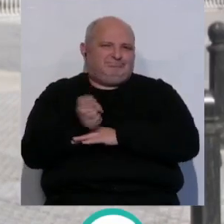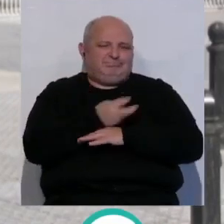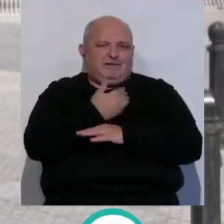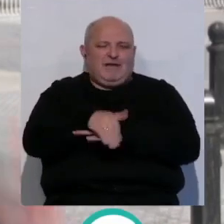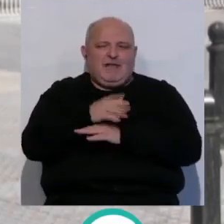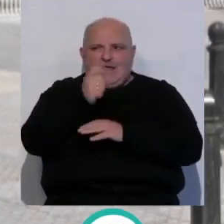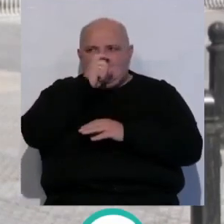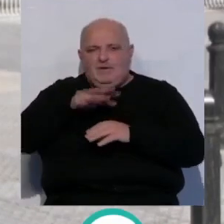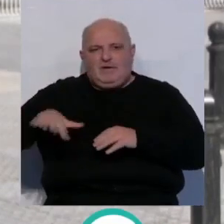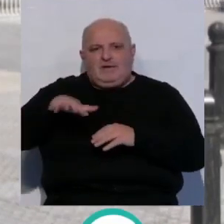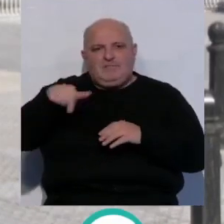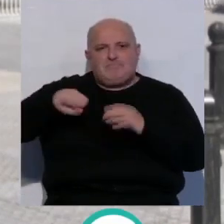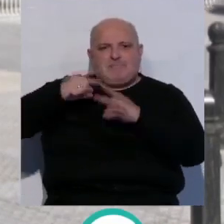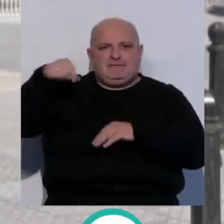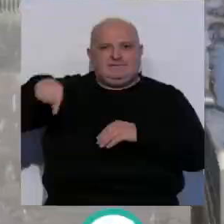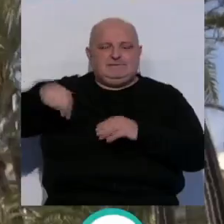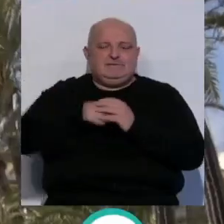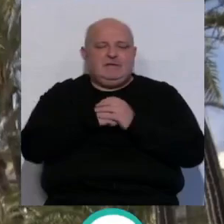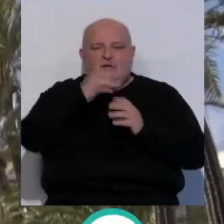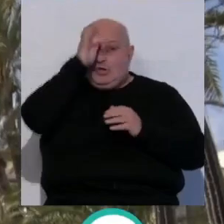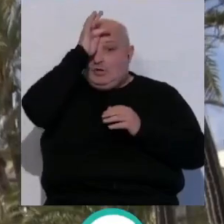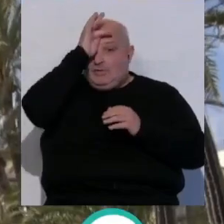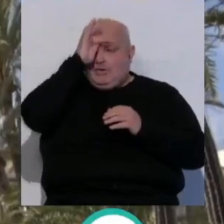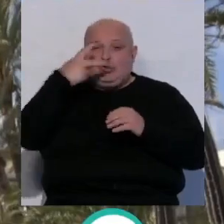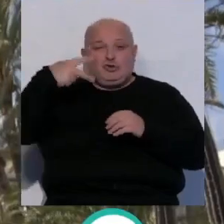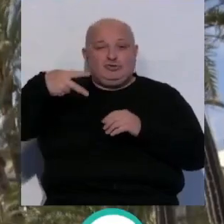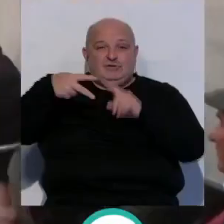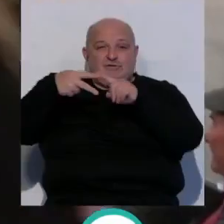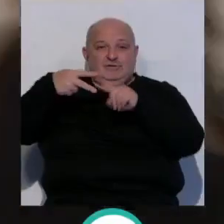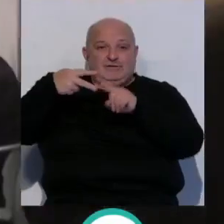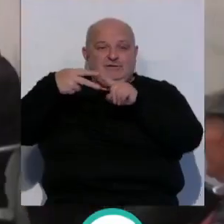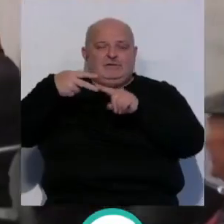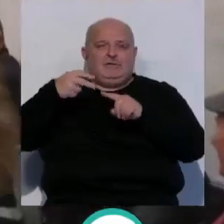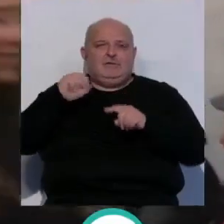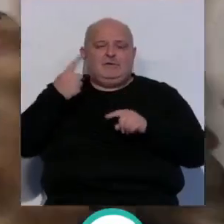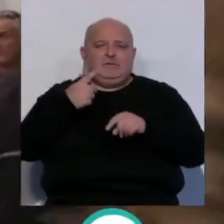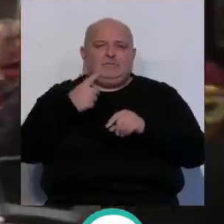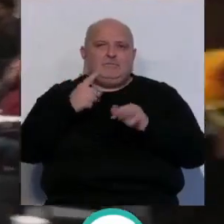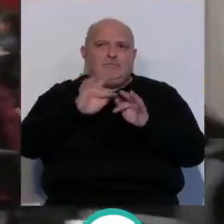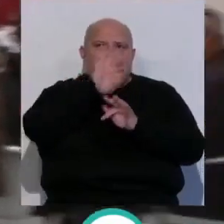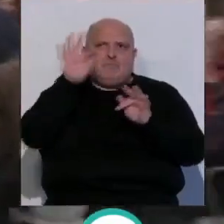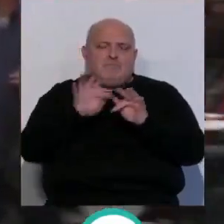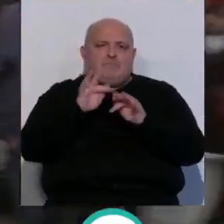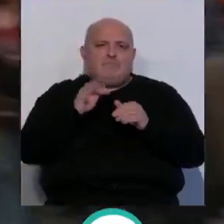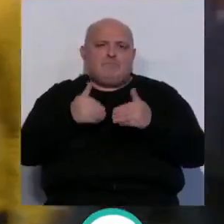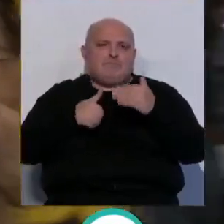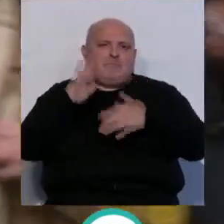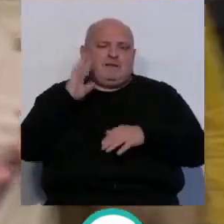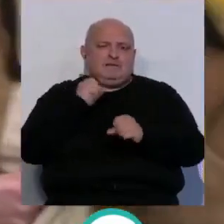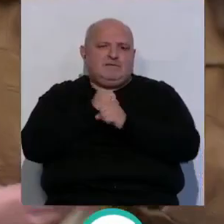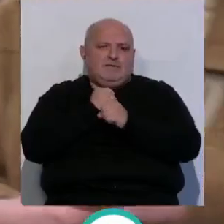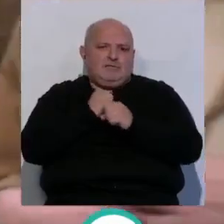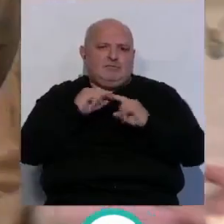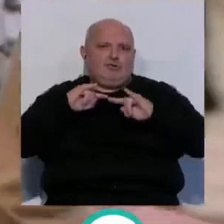calles, del casco histórico principalmente. Los domingos de los dos fines de semana de fiesta han sido las jornadas en las que se ha previsto el mayor